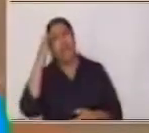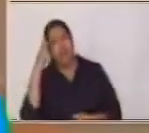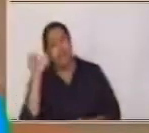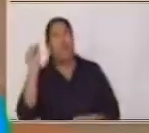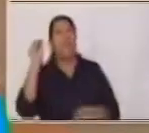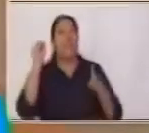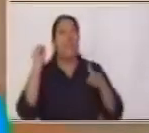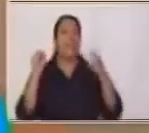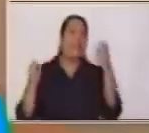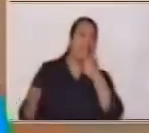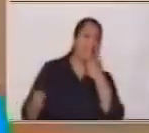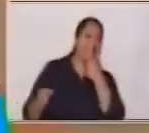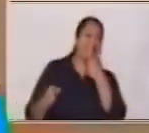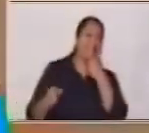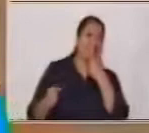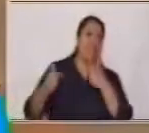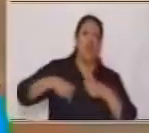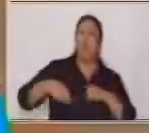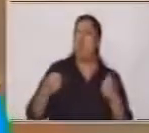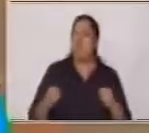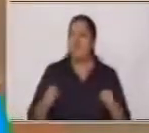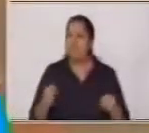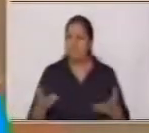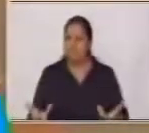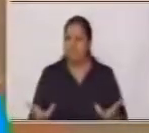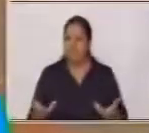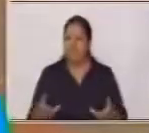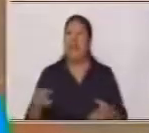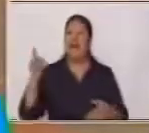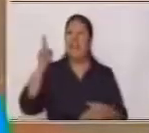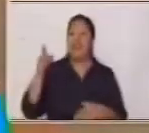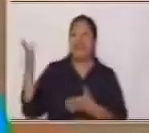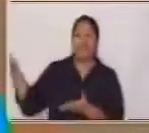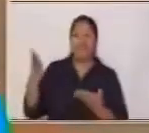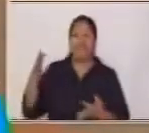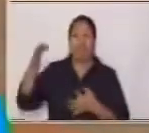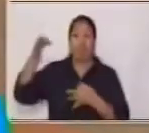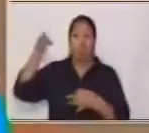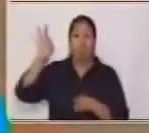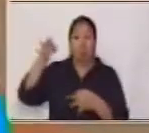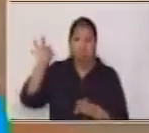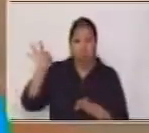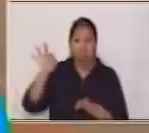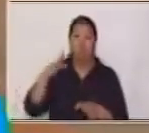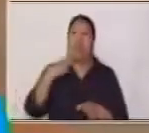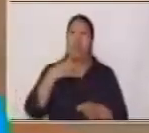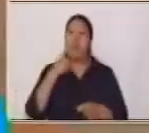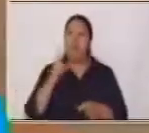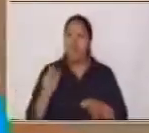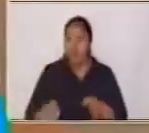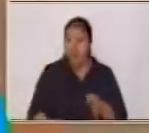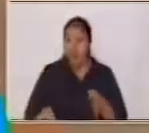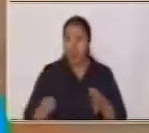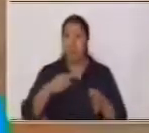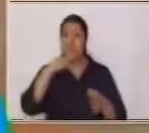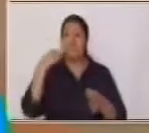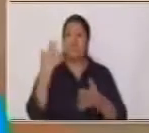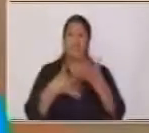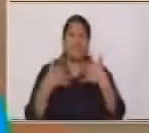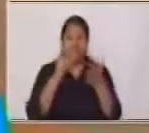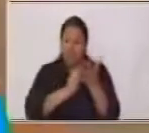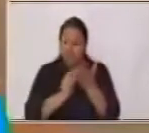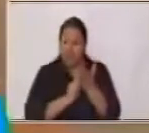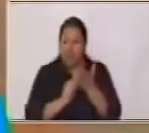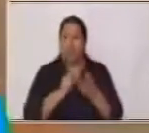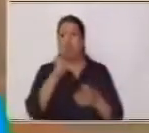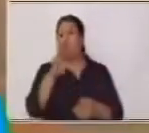¿Qué vamos a hacer? Vamos a agarrar una hoja Podemos agarrar nuestro lápiz Nuestro crayón Lo que tengamos